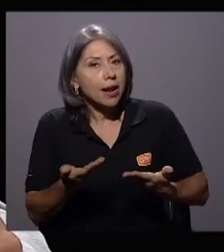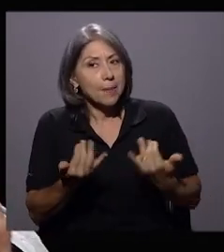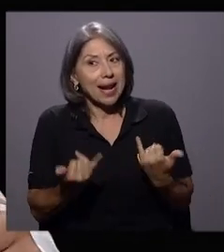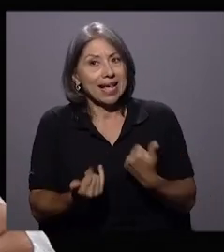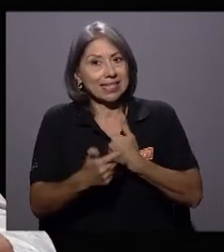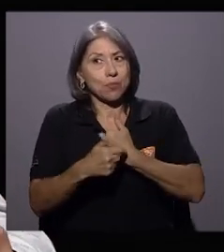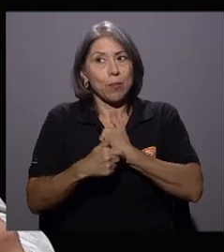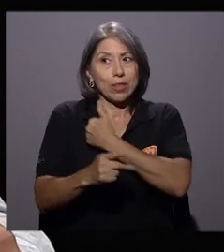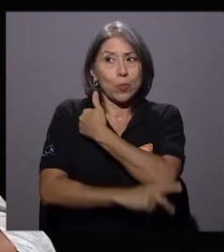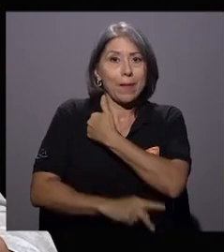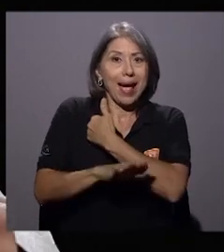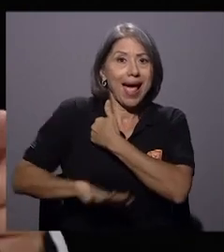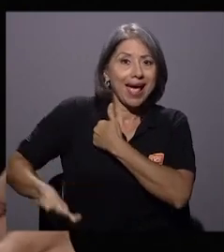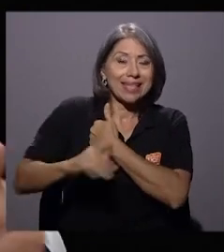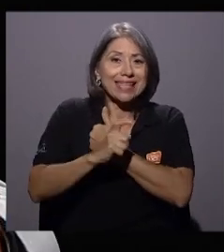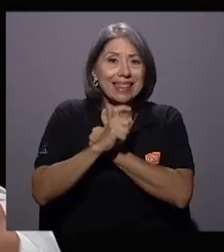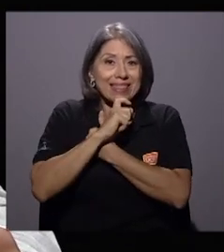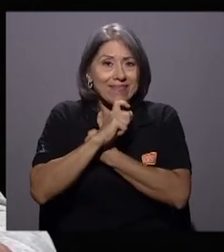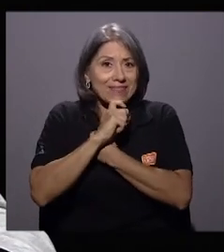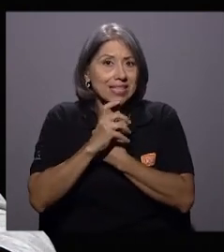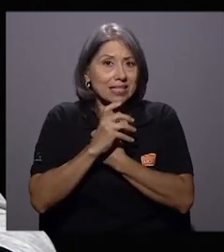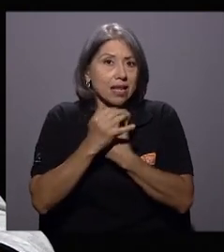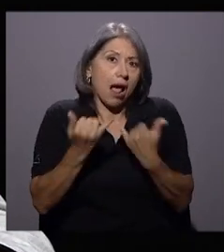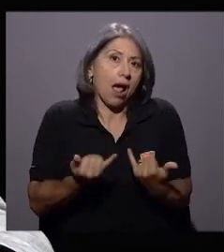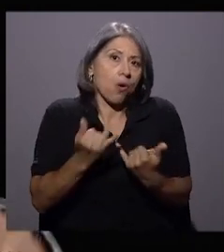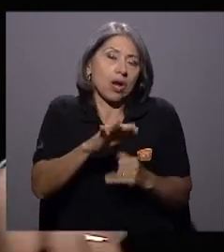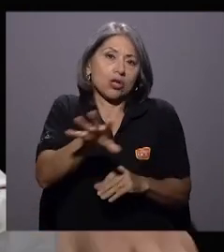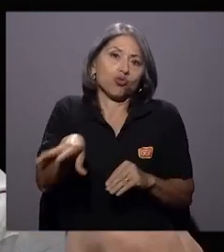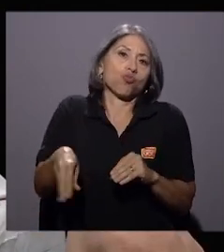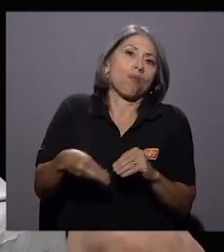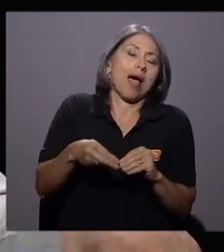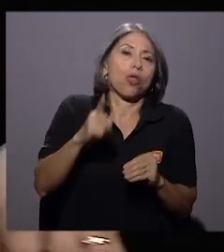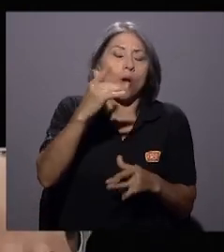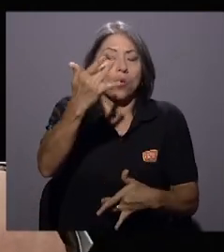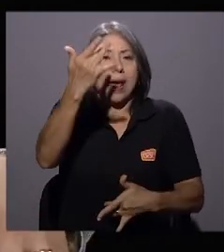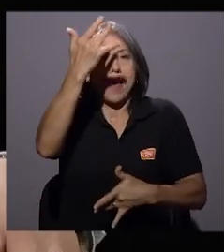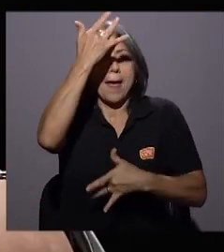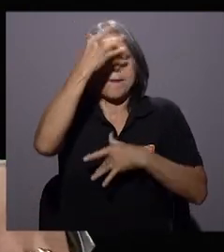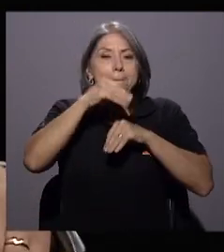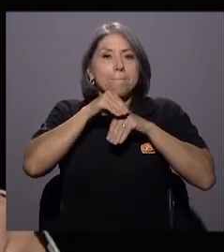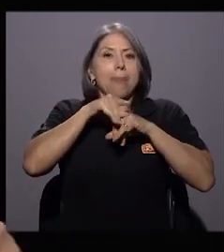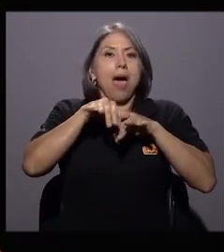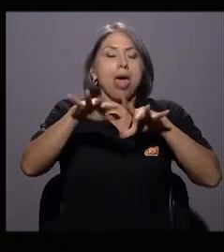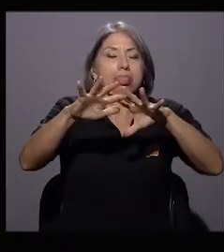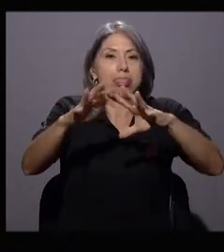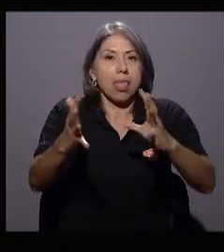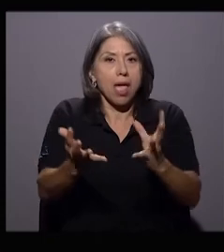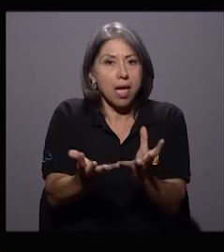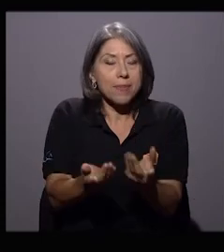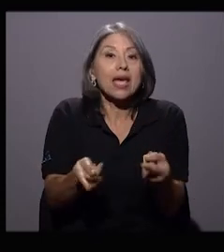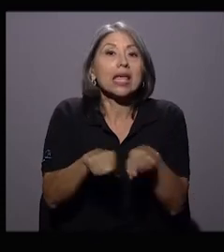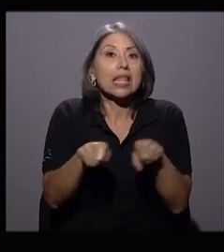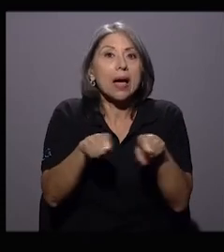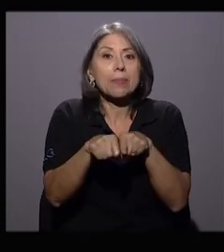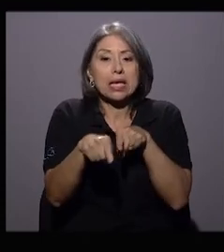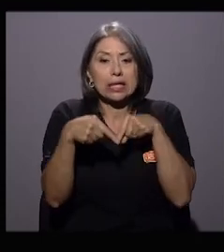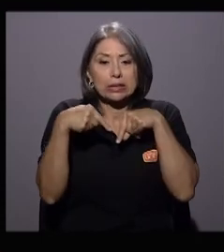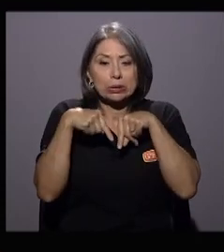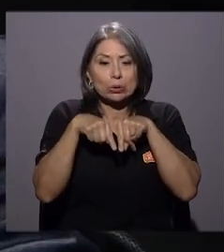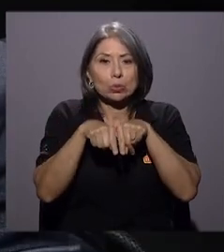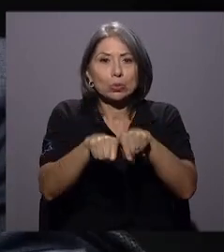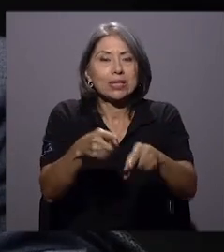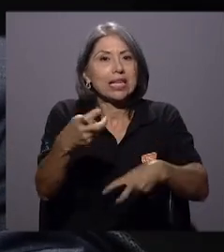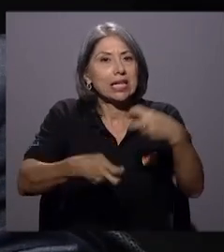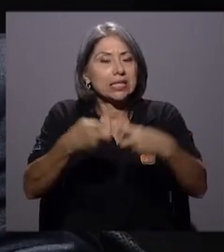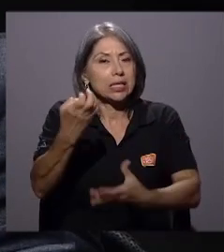momento país tan difícil que vivimos sumado a una pandemia que paralelamente tiene también una crisis económica fuertísima?